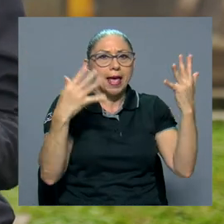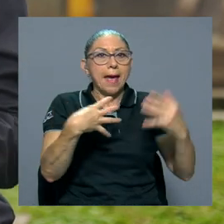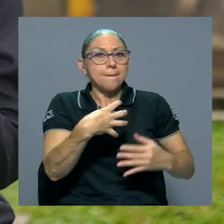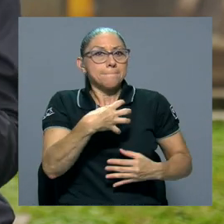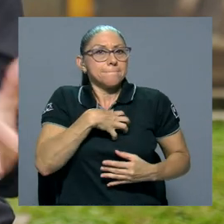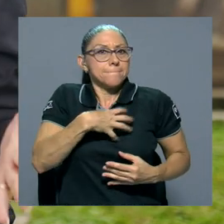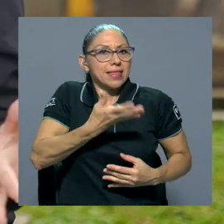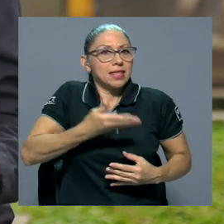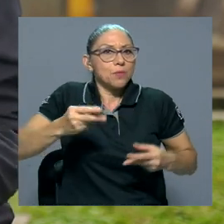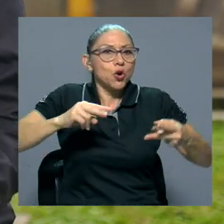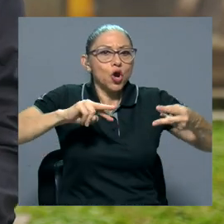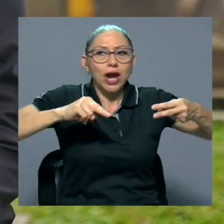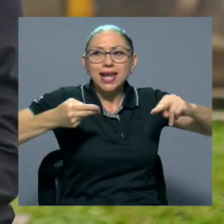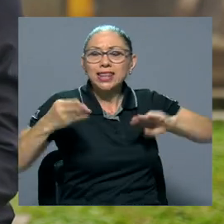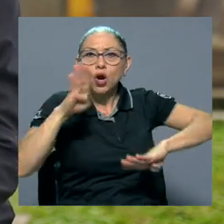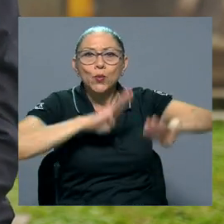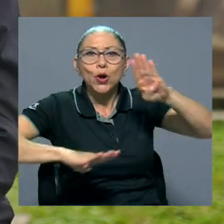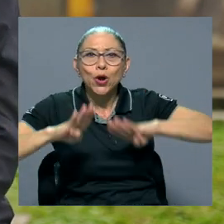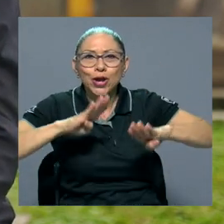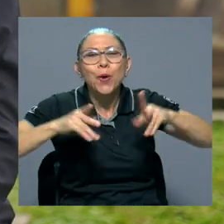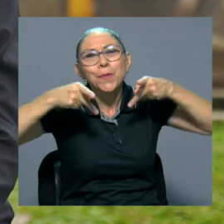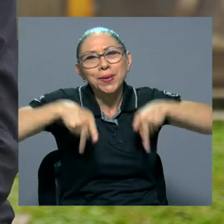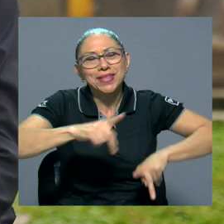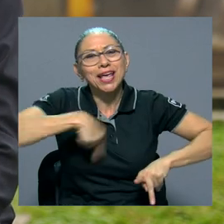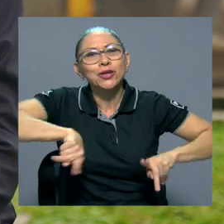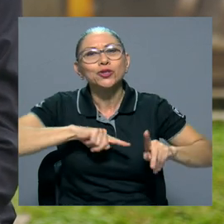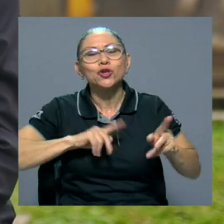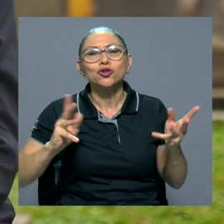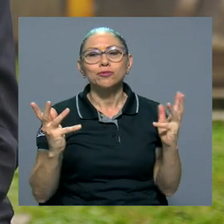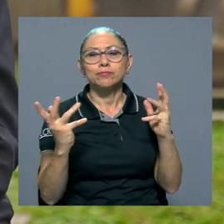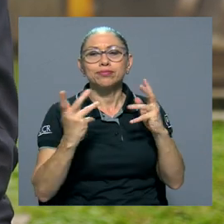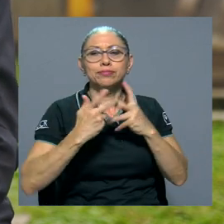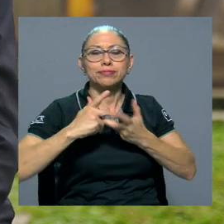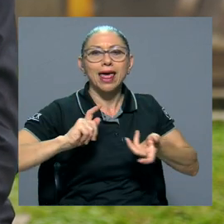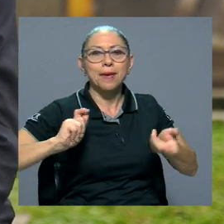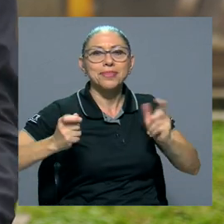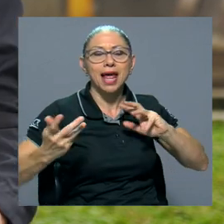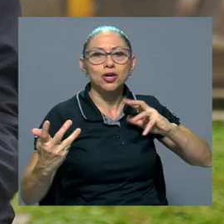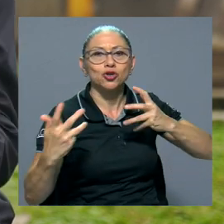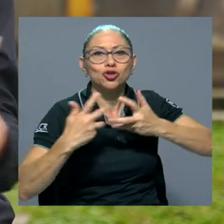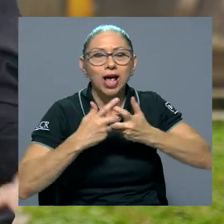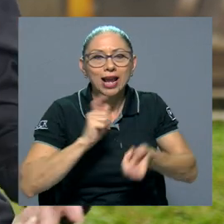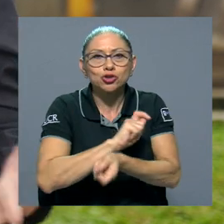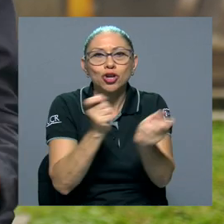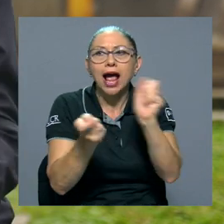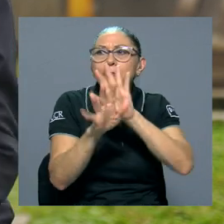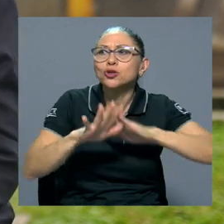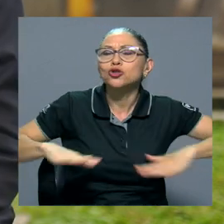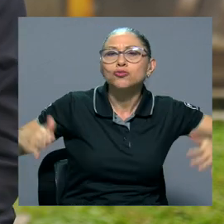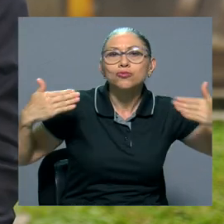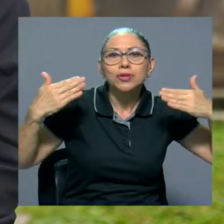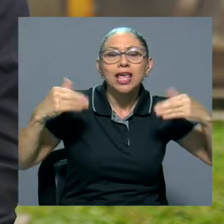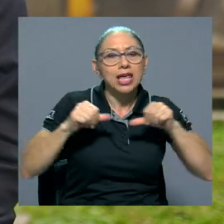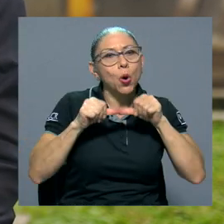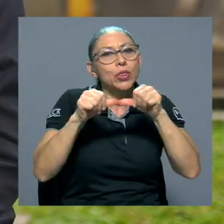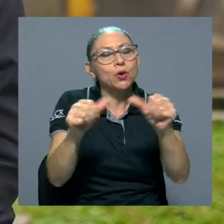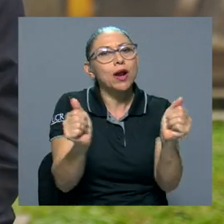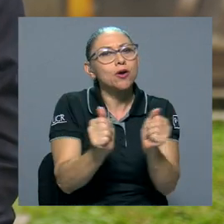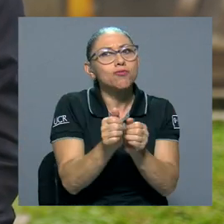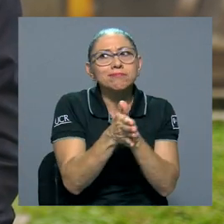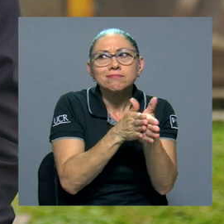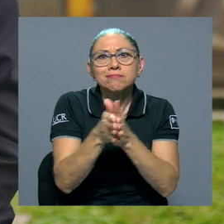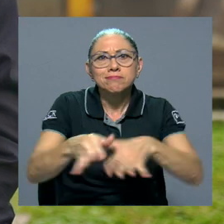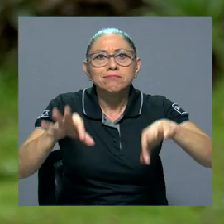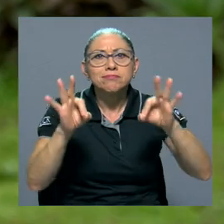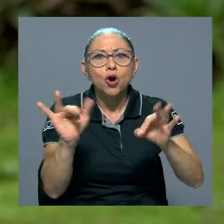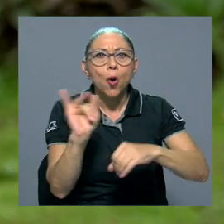genético, biológico es lo que nos va a permitir adaptarnos a los cambios climáticos, ambientales y mantener nuestra riqueza